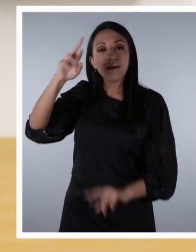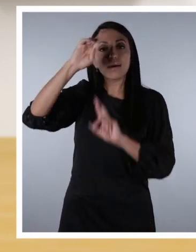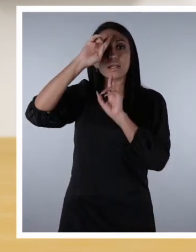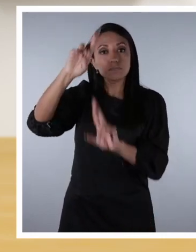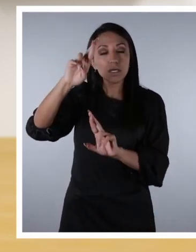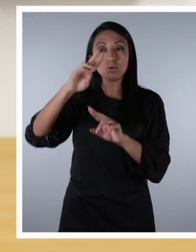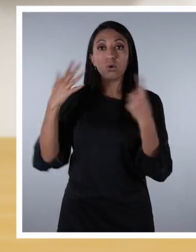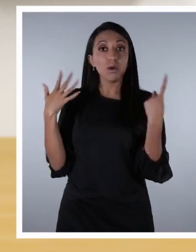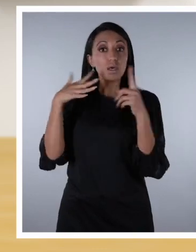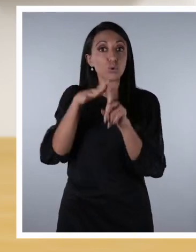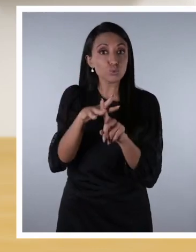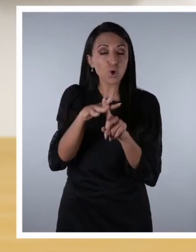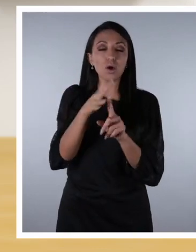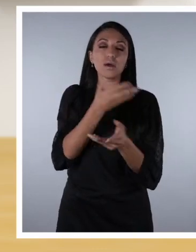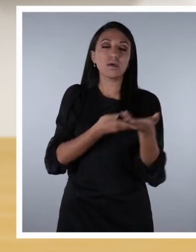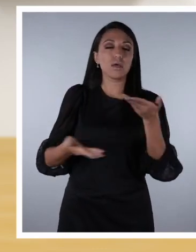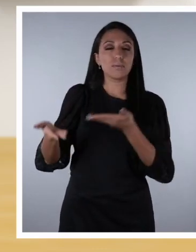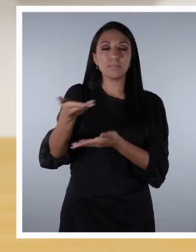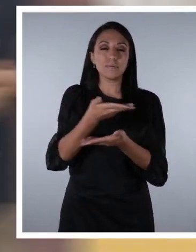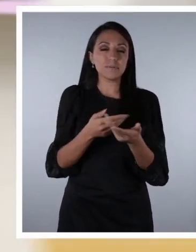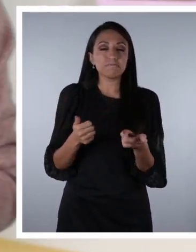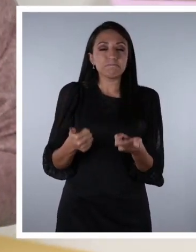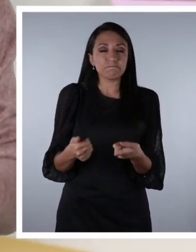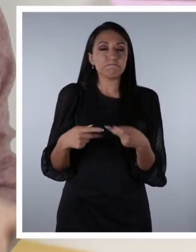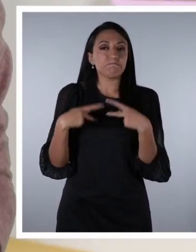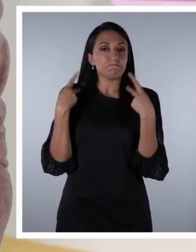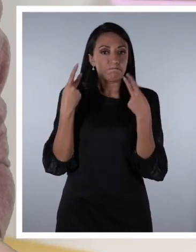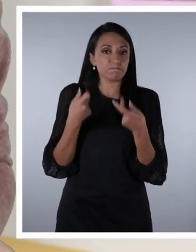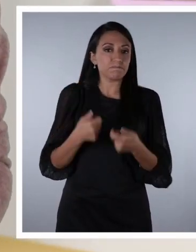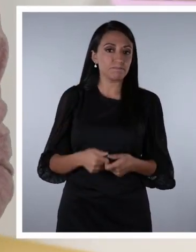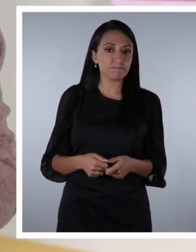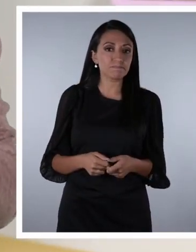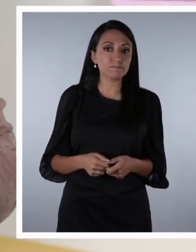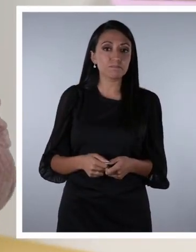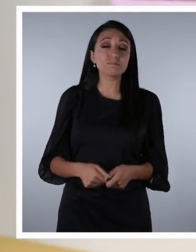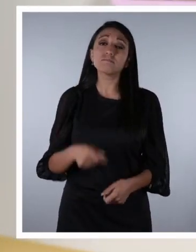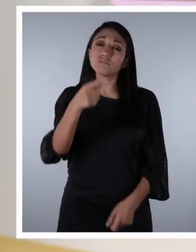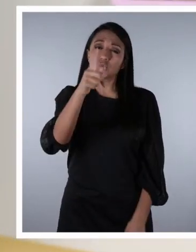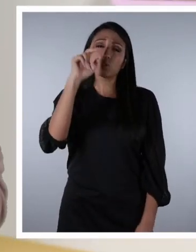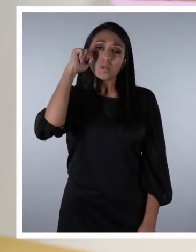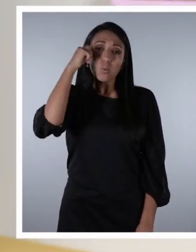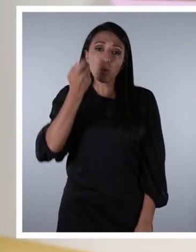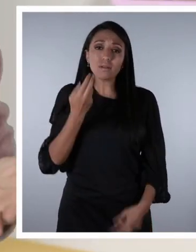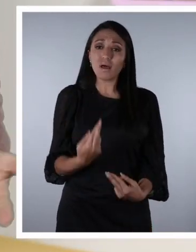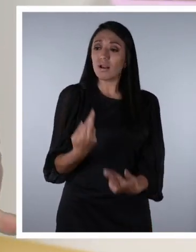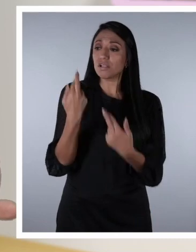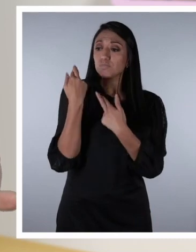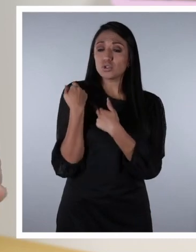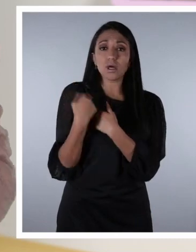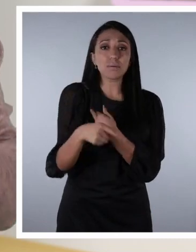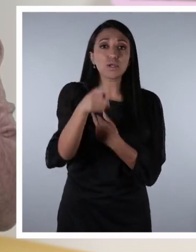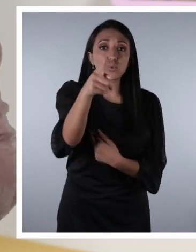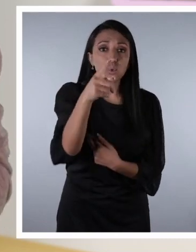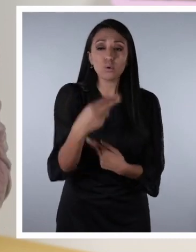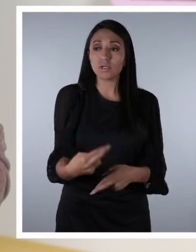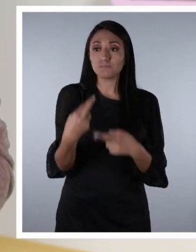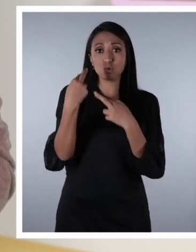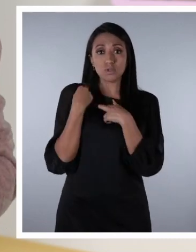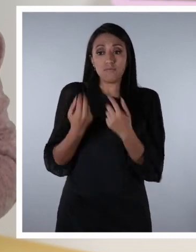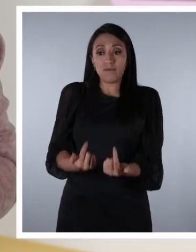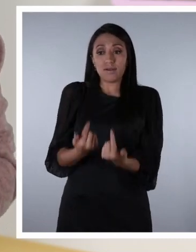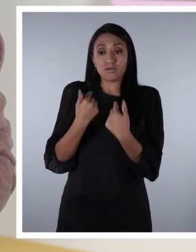la inclusión y la convivencia armónica. Recuerda, es responsabilidad de todos nosotros como